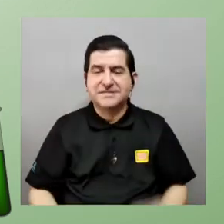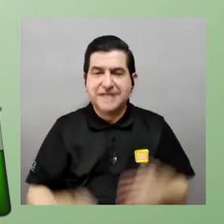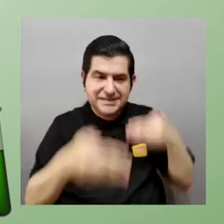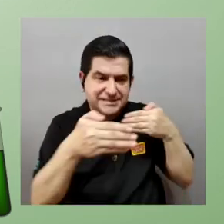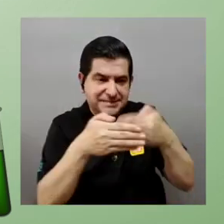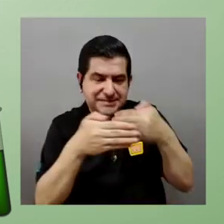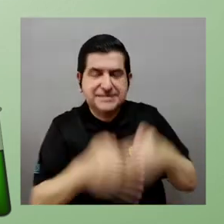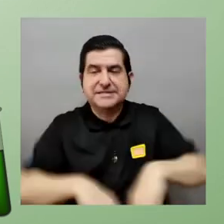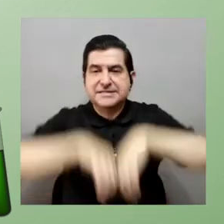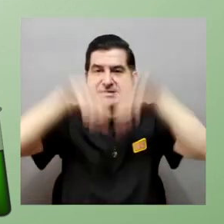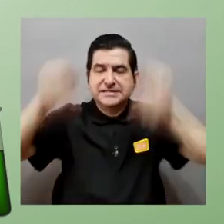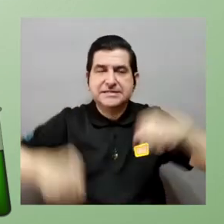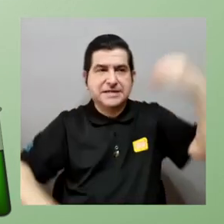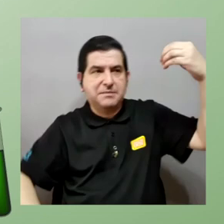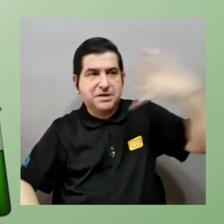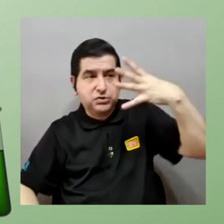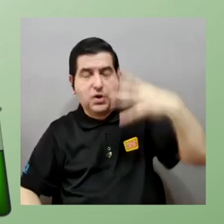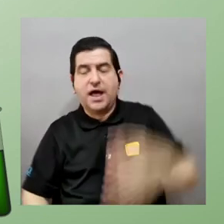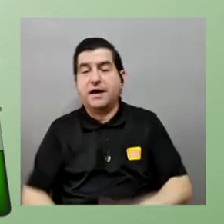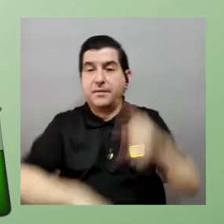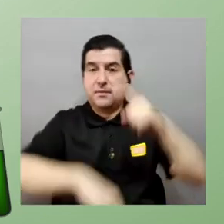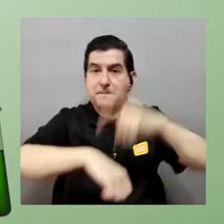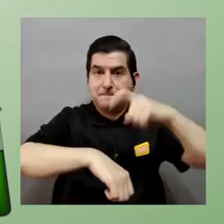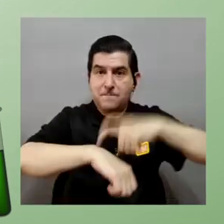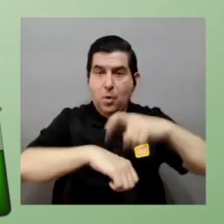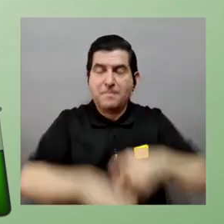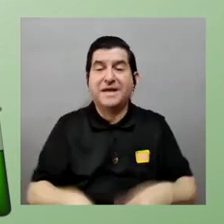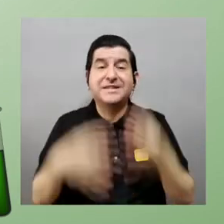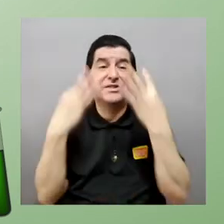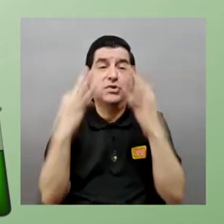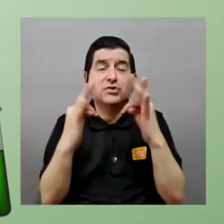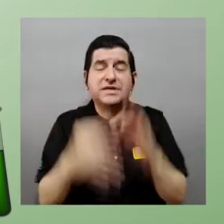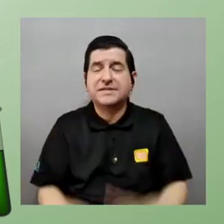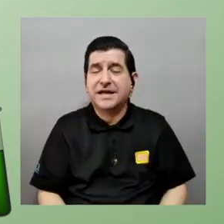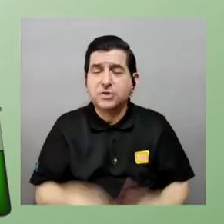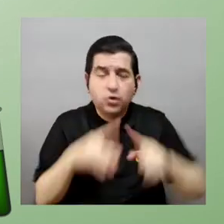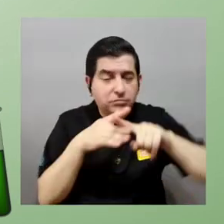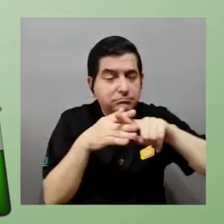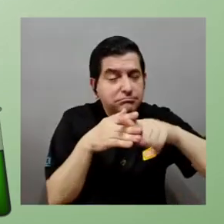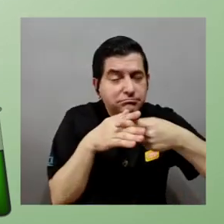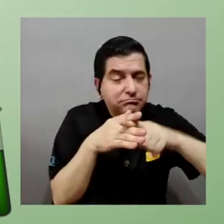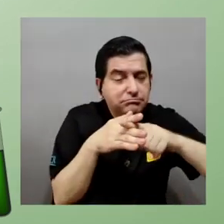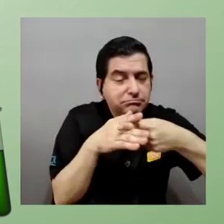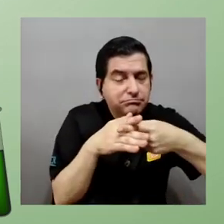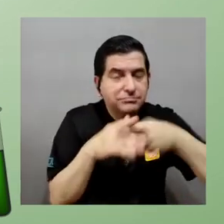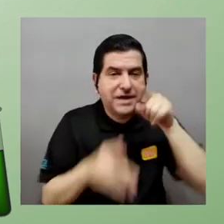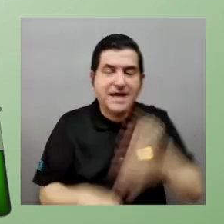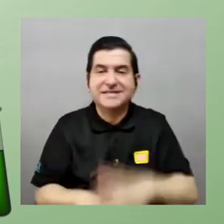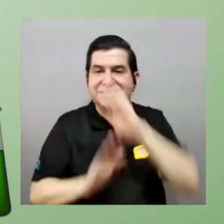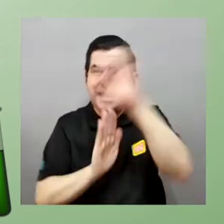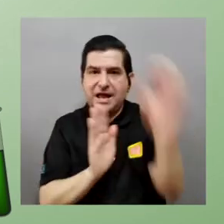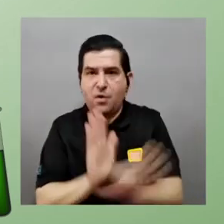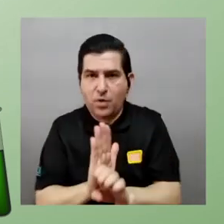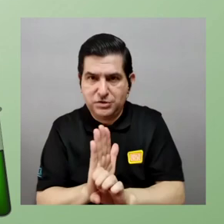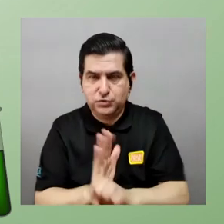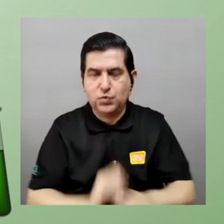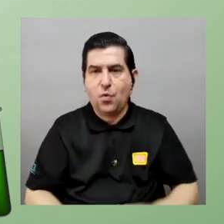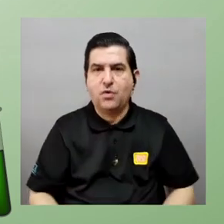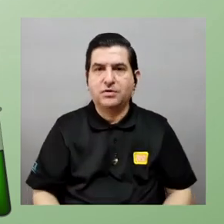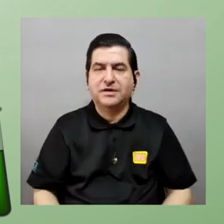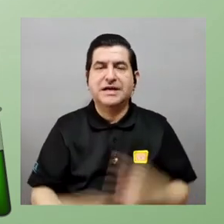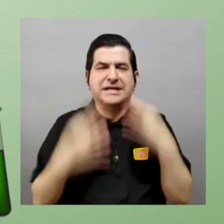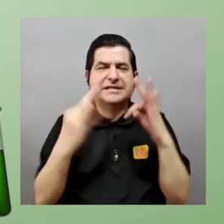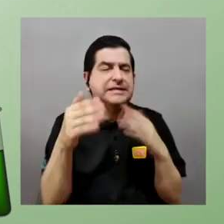fuerzas de atracción del sistema solar verdad y como en un momento se intentó arreglar este esta